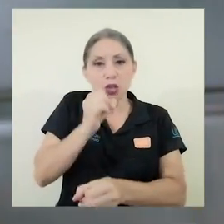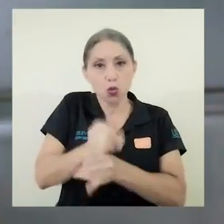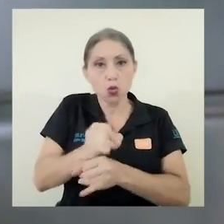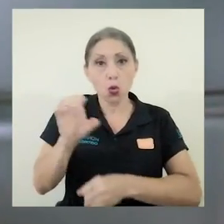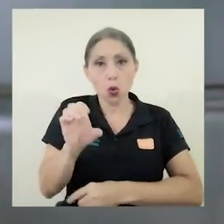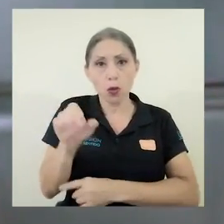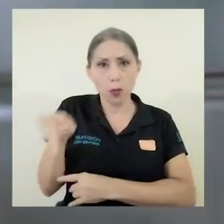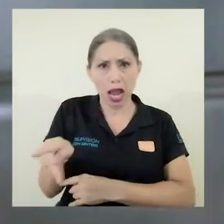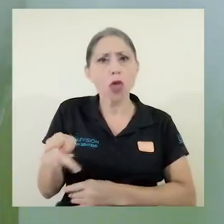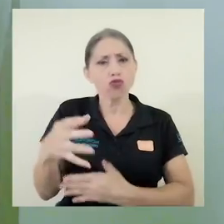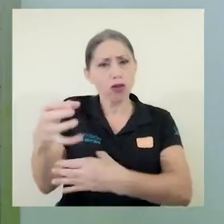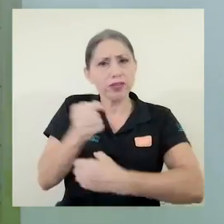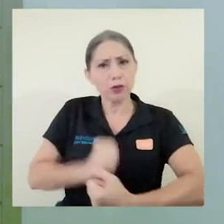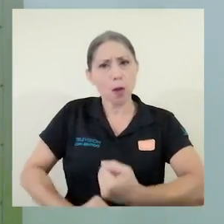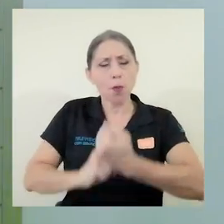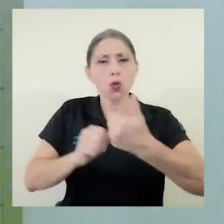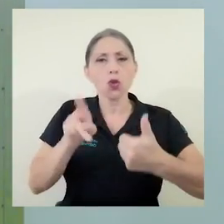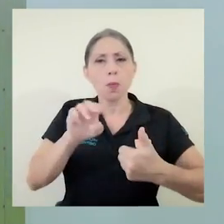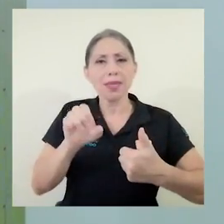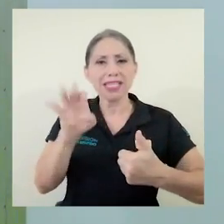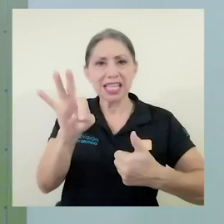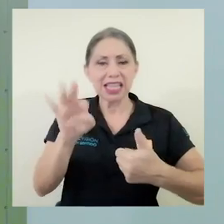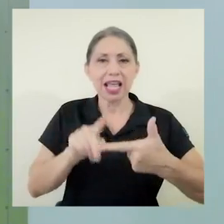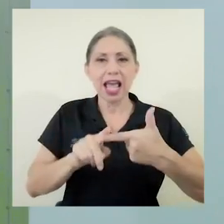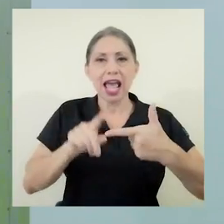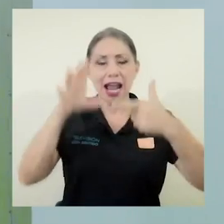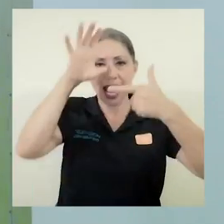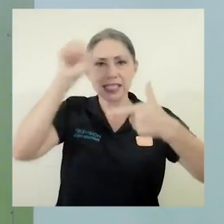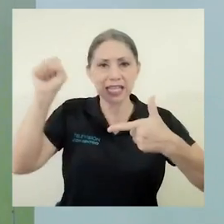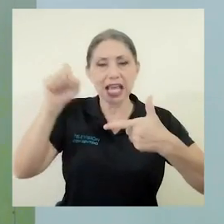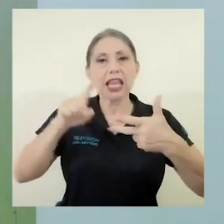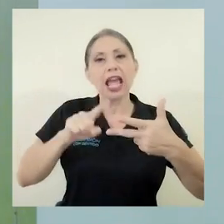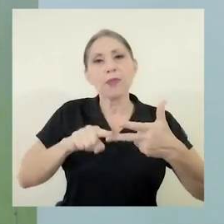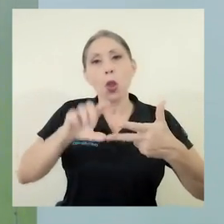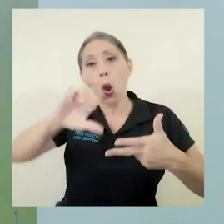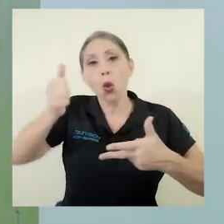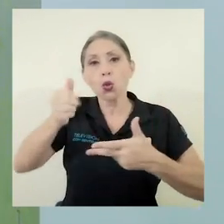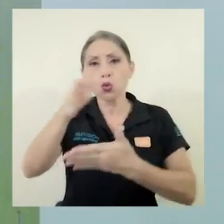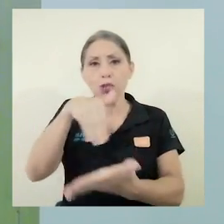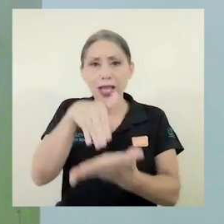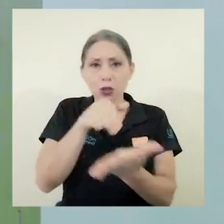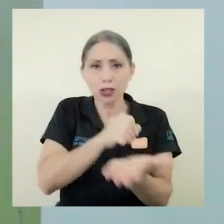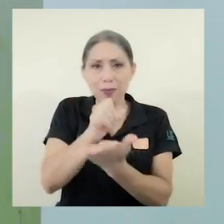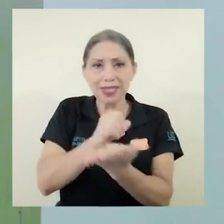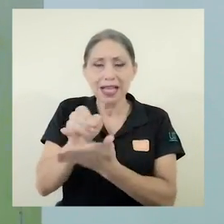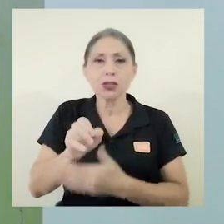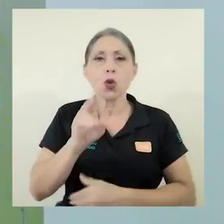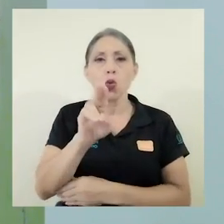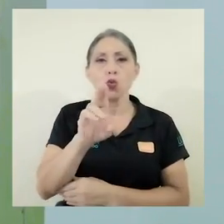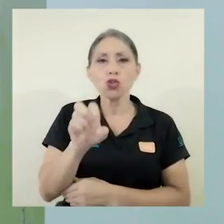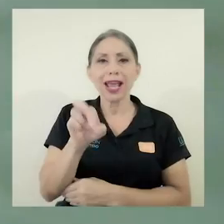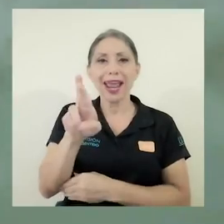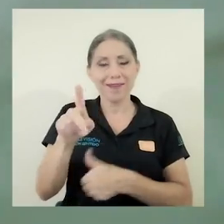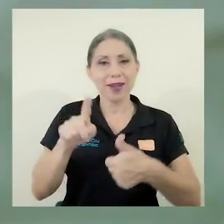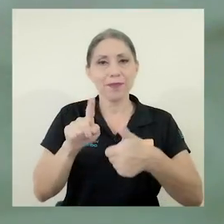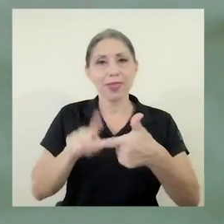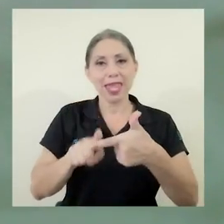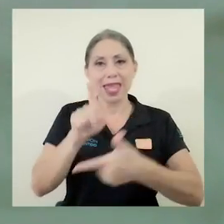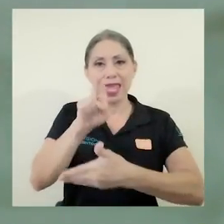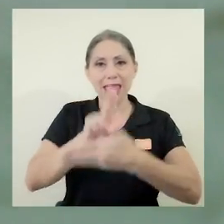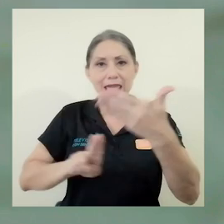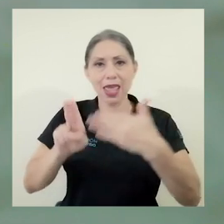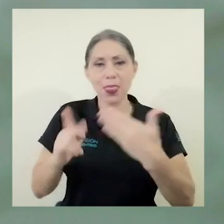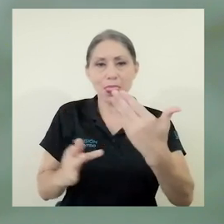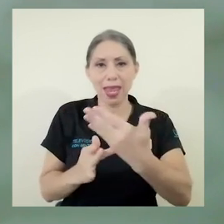instituto ha recibido apoyo del MISID, la Cancillería y otros centros de investigación de la UCR y el TEC. También